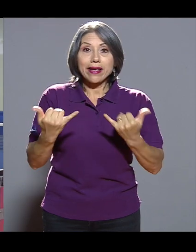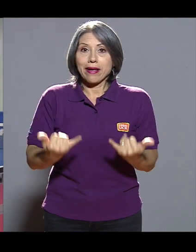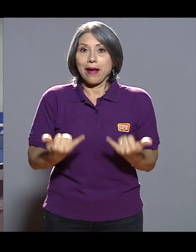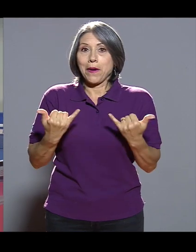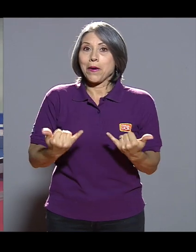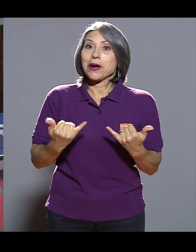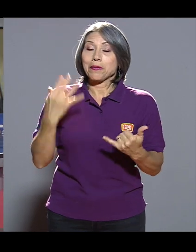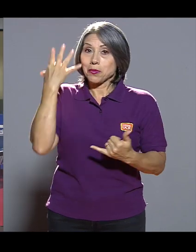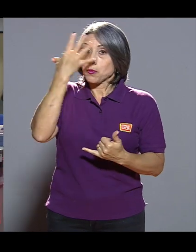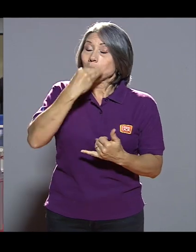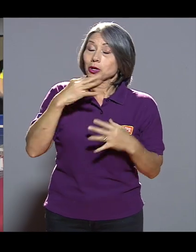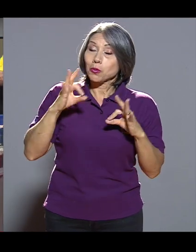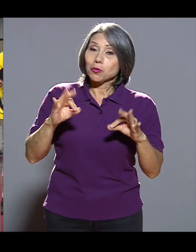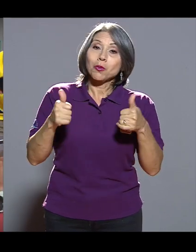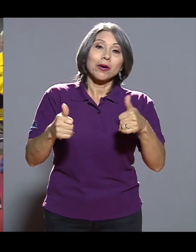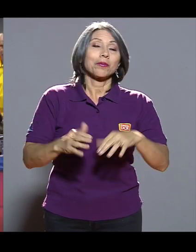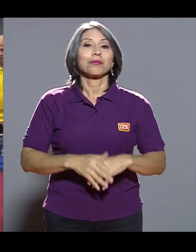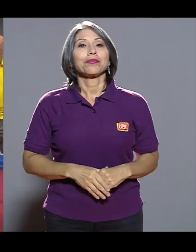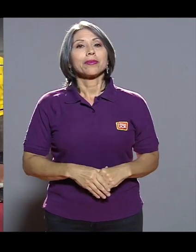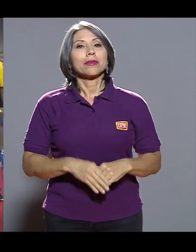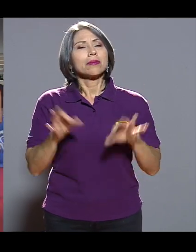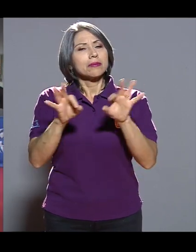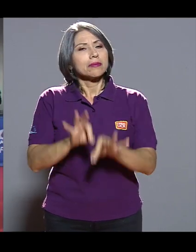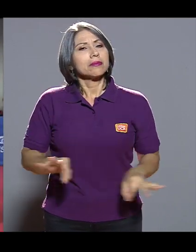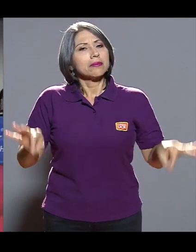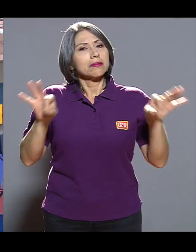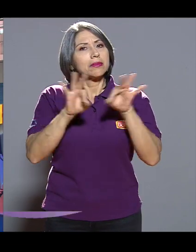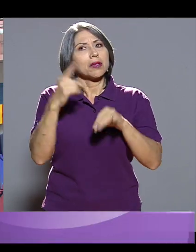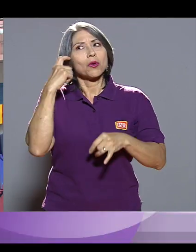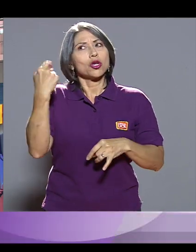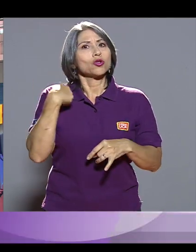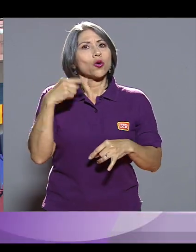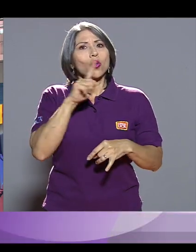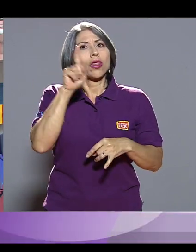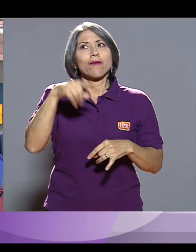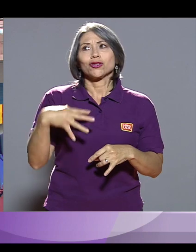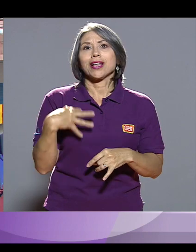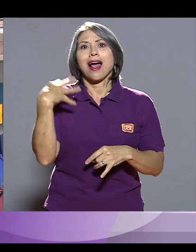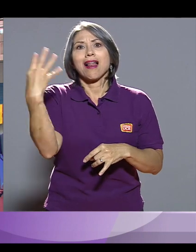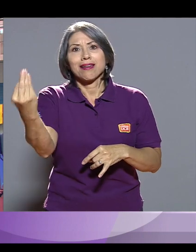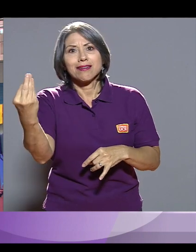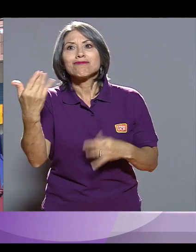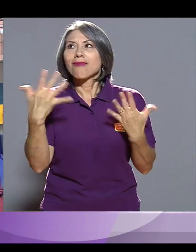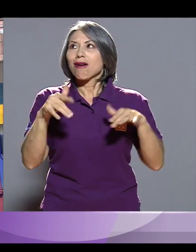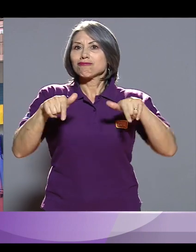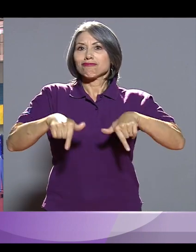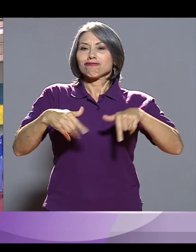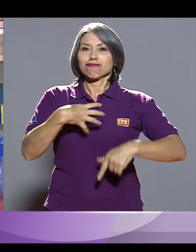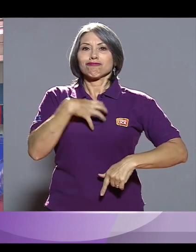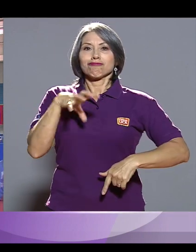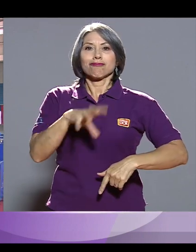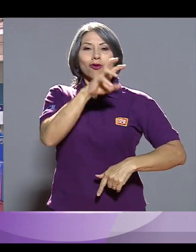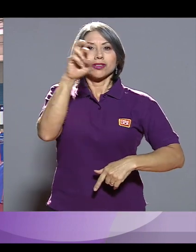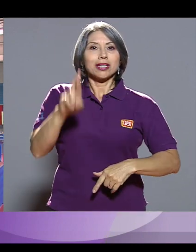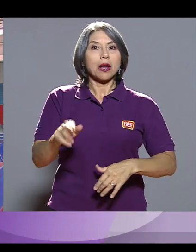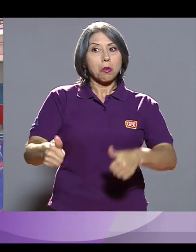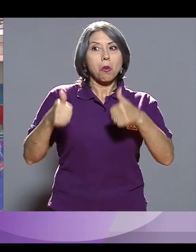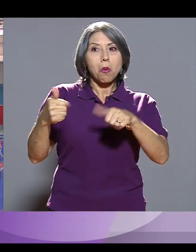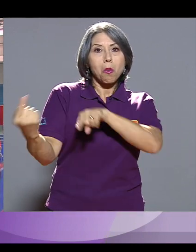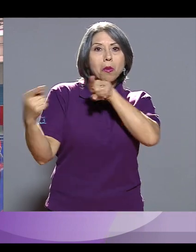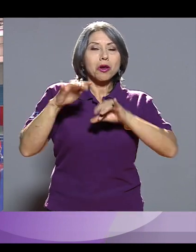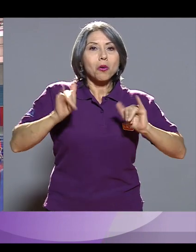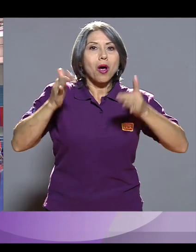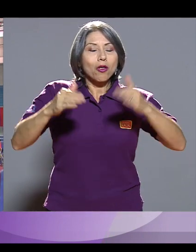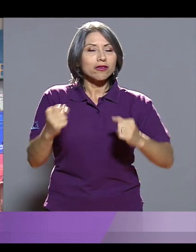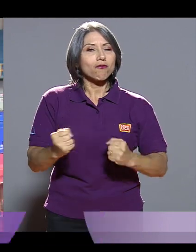muy bonito el juego. Es muy importante porque, bueno, no tengo que salir a buscar un torneo, lo tengo acá en Costa Rica y bueno, pues dicha, vinieron jugadores muy fuertes